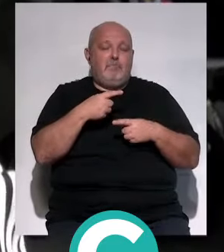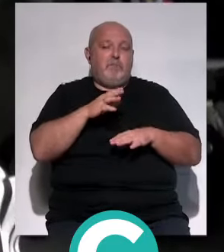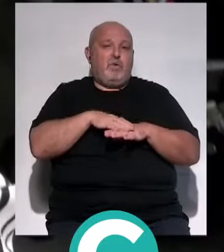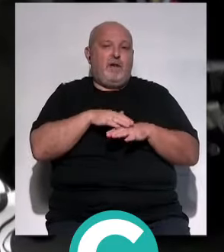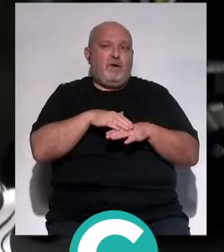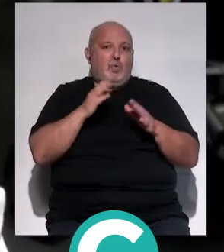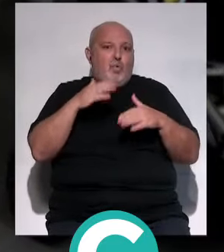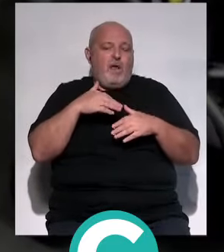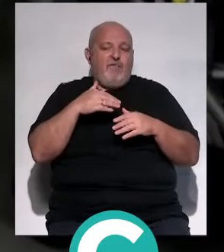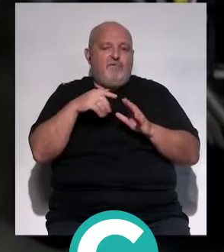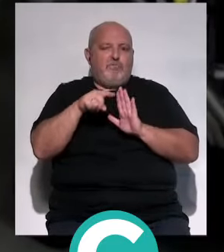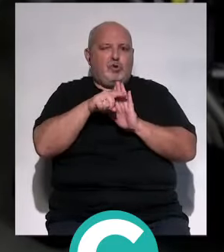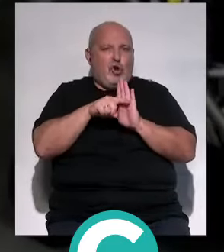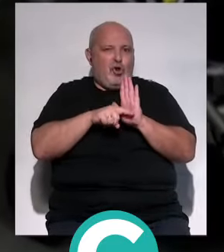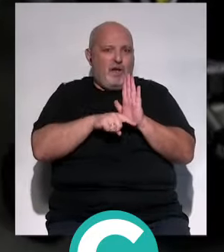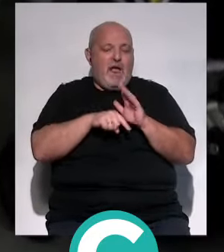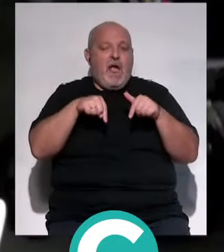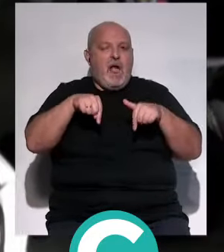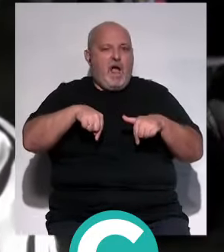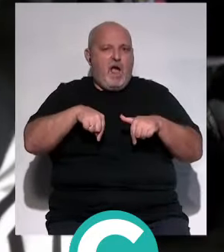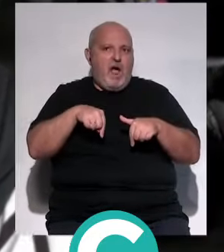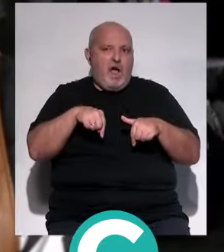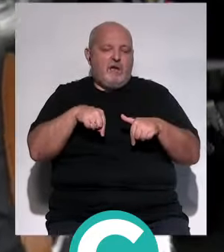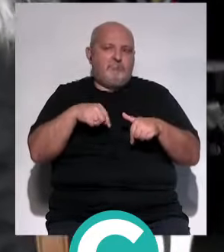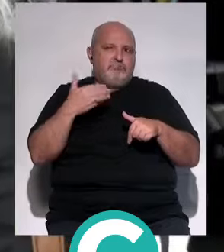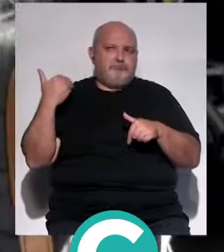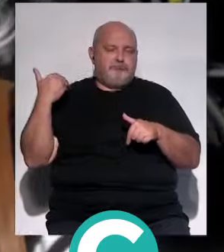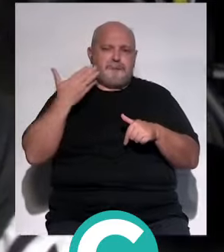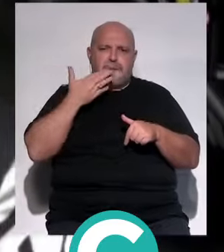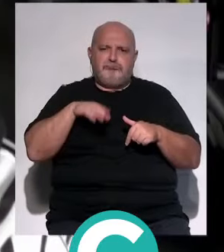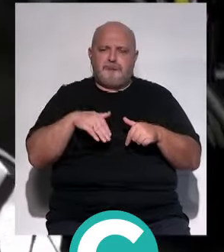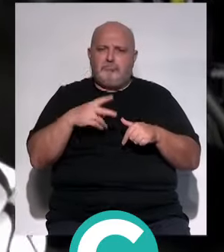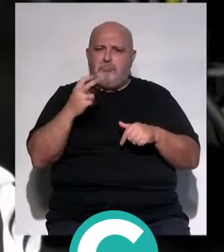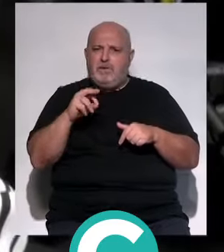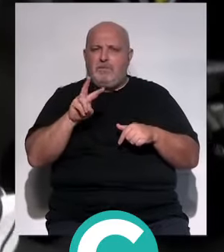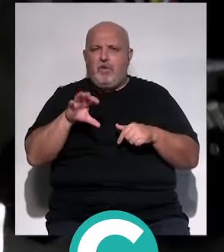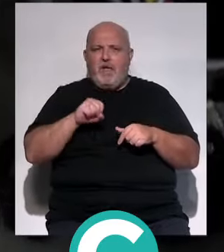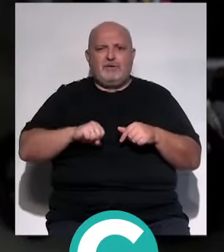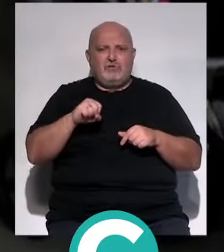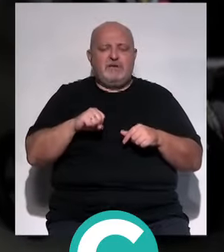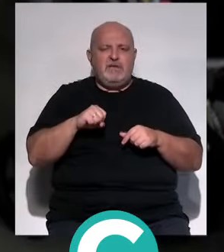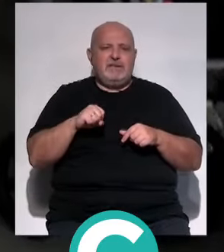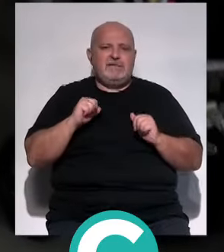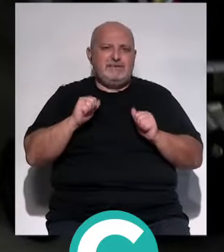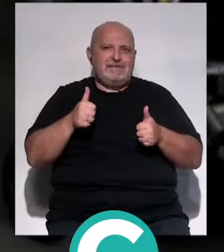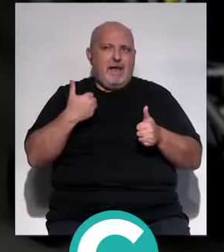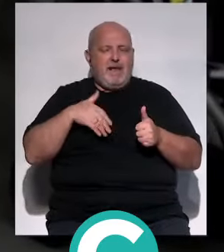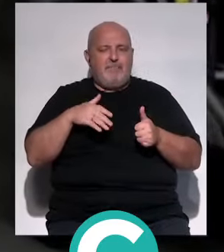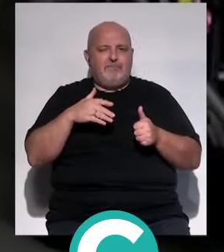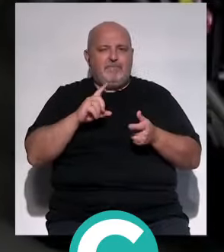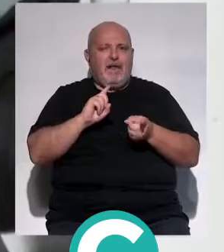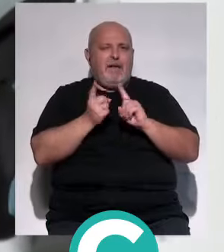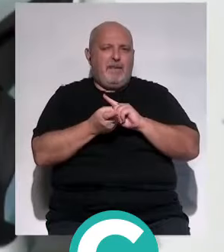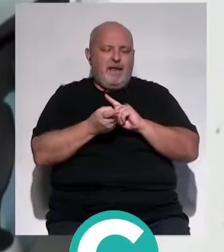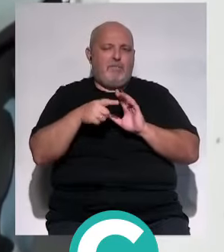existía un protocolo. Ahora, hace 20 o 25 años atrás, se ha